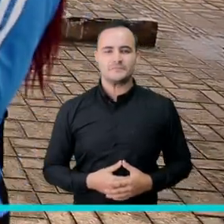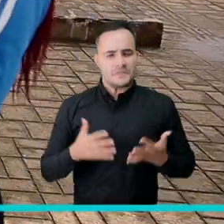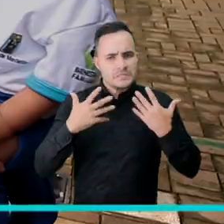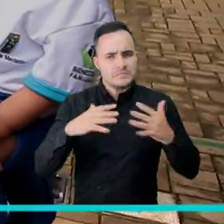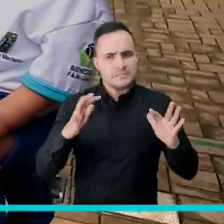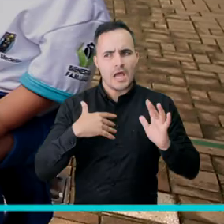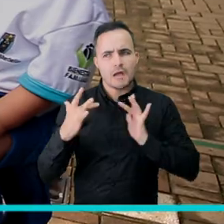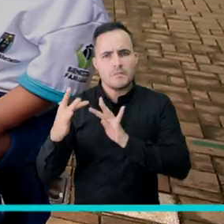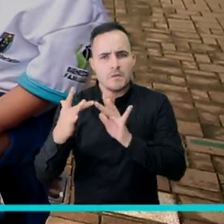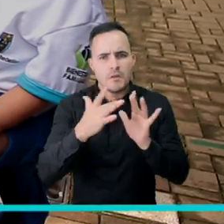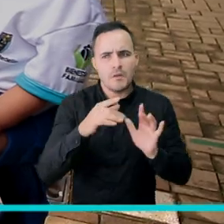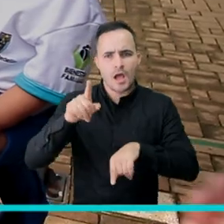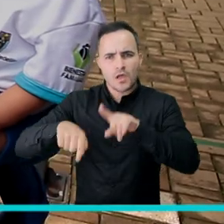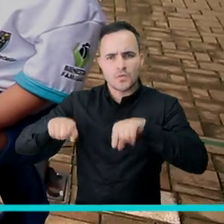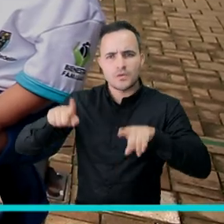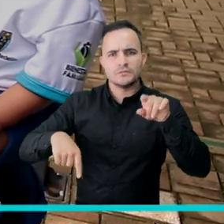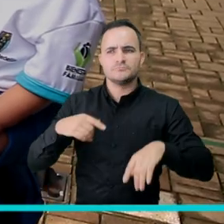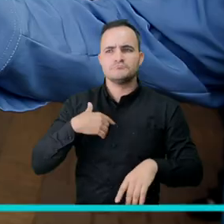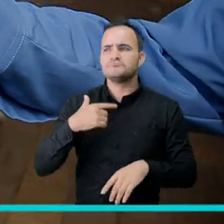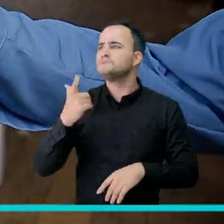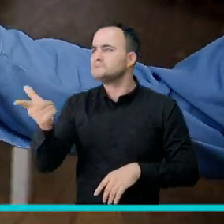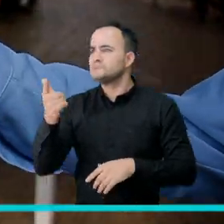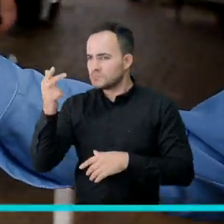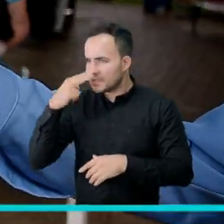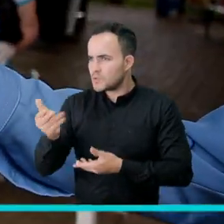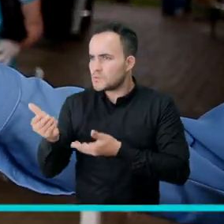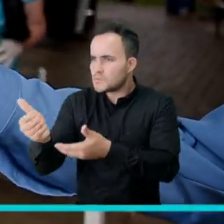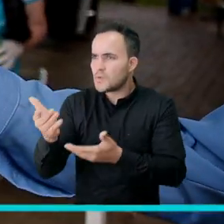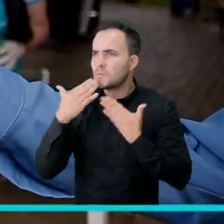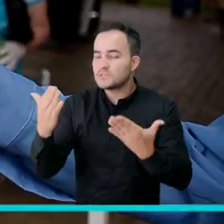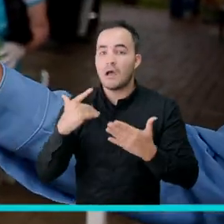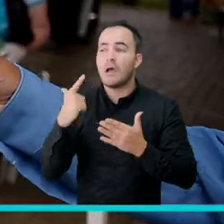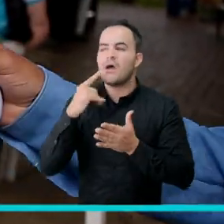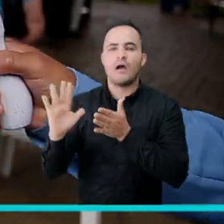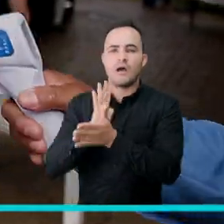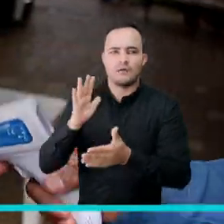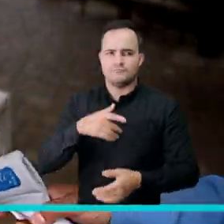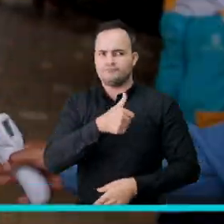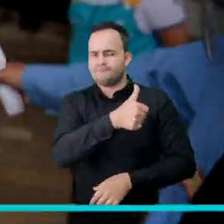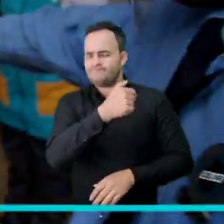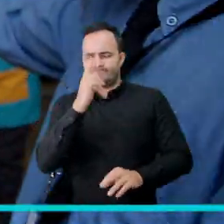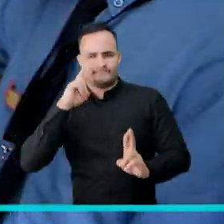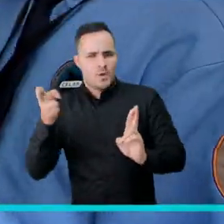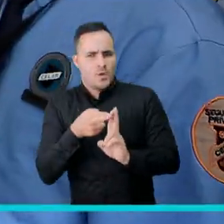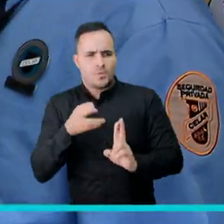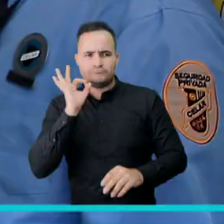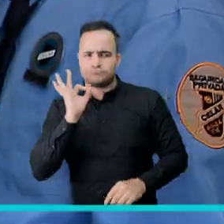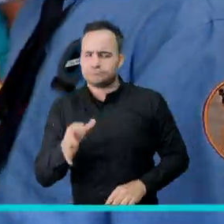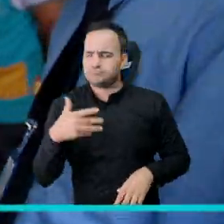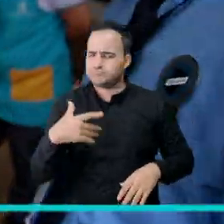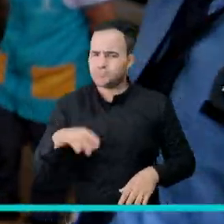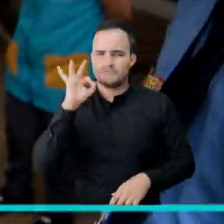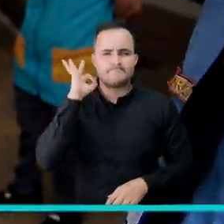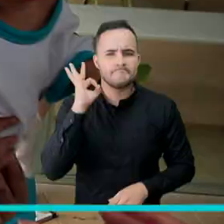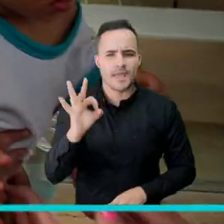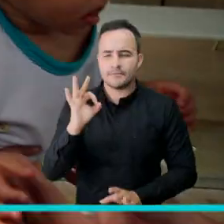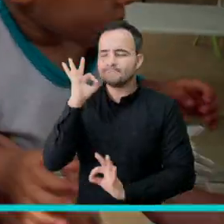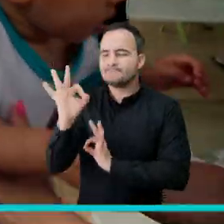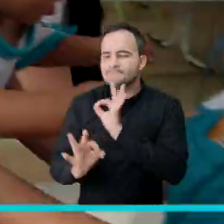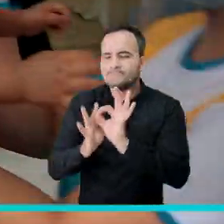He hablado con varias mamás que han tenido sus niños acá en el jardín y me recomiendan al 100% el jardín, que los cuidan muy bien,